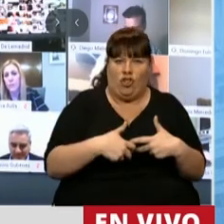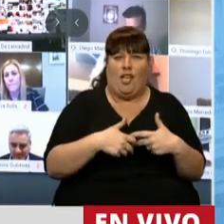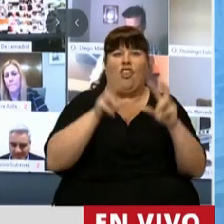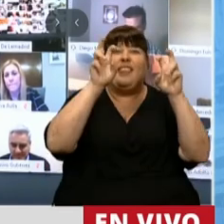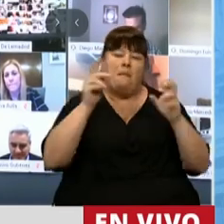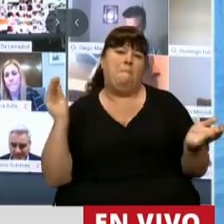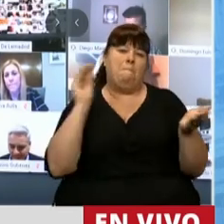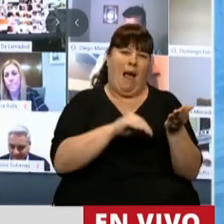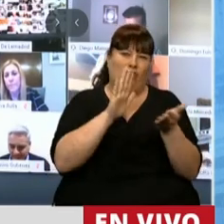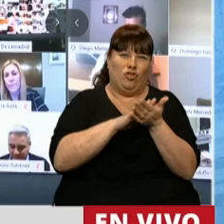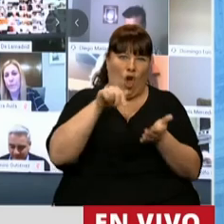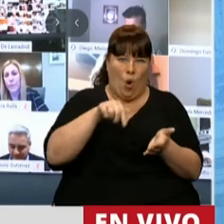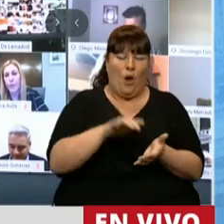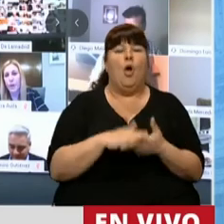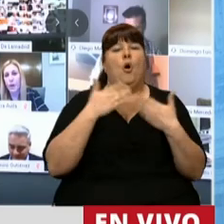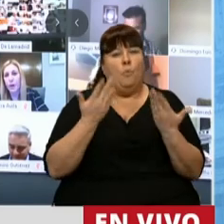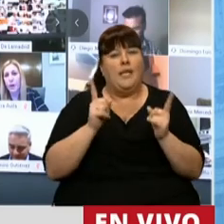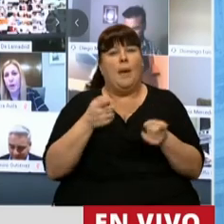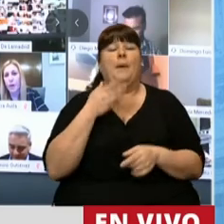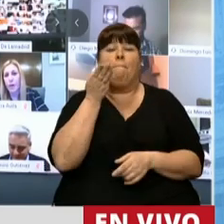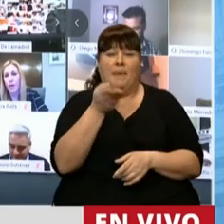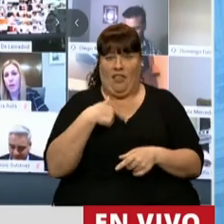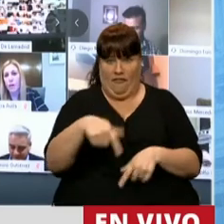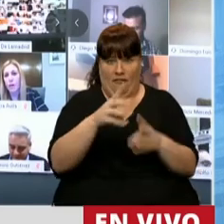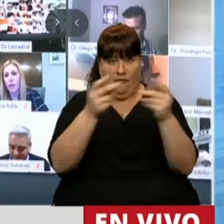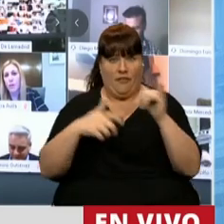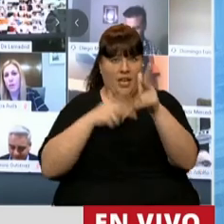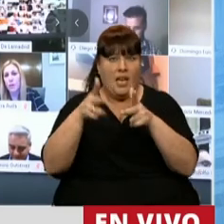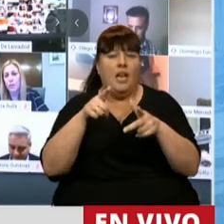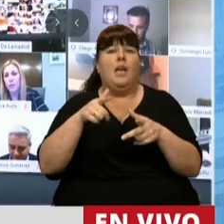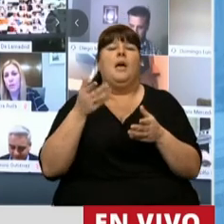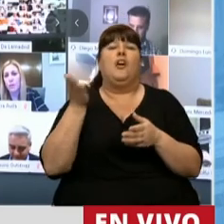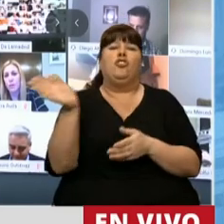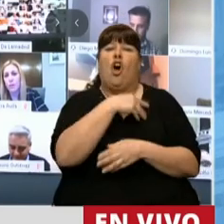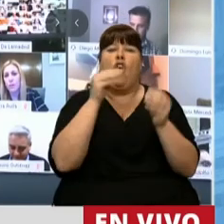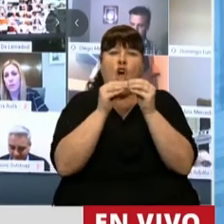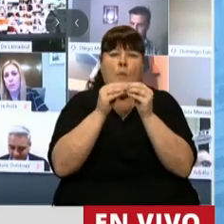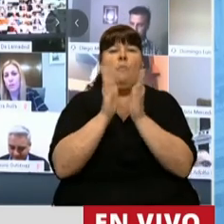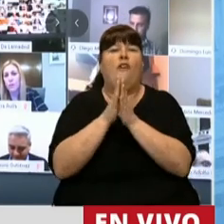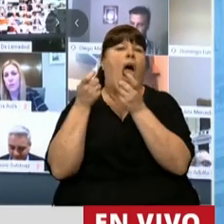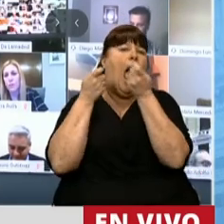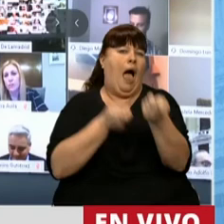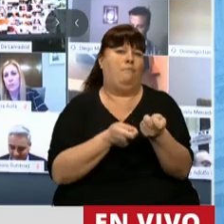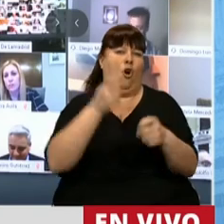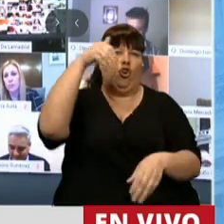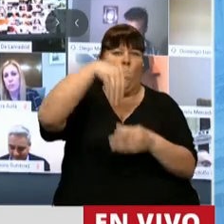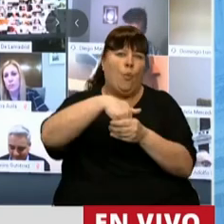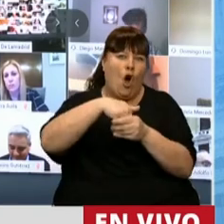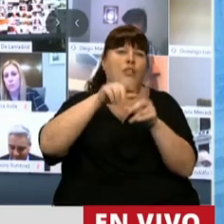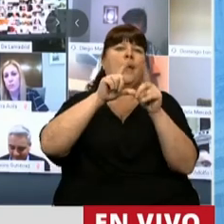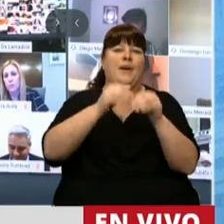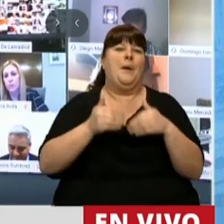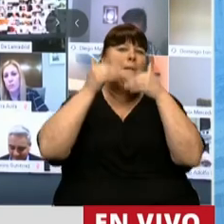al temario y, por supuesto, le quiero solicitar para terminar a todos mis pares que apoyen con su voto esta